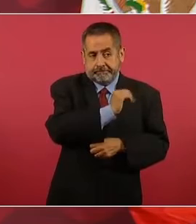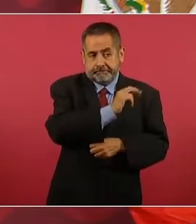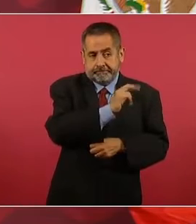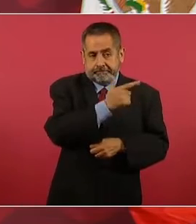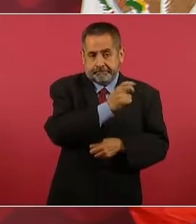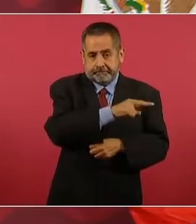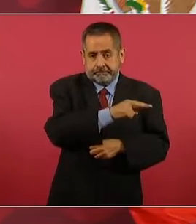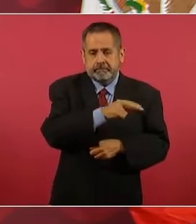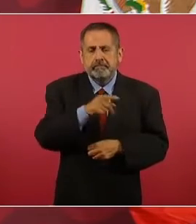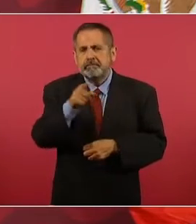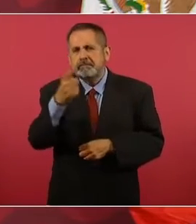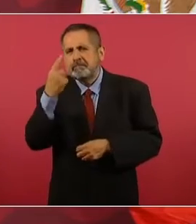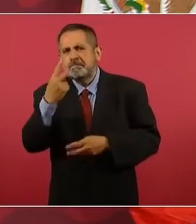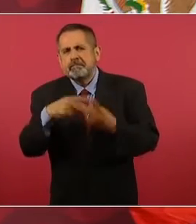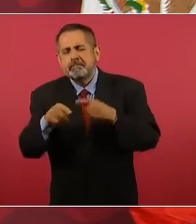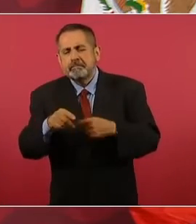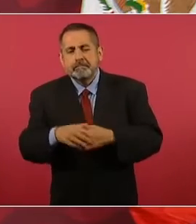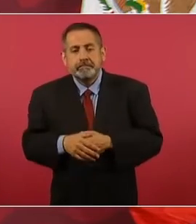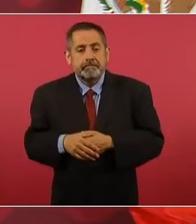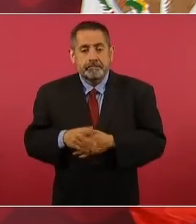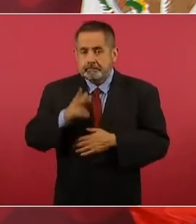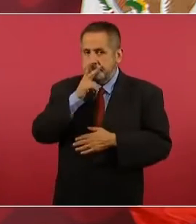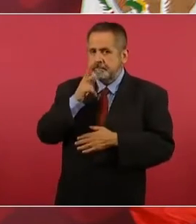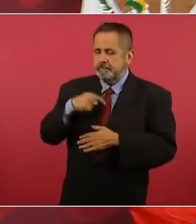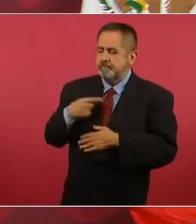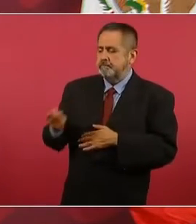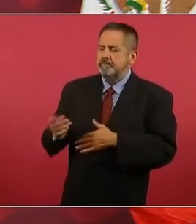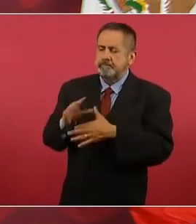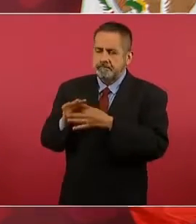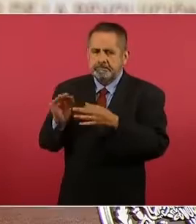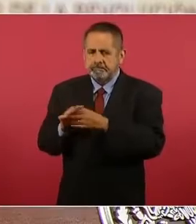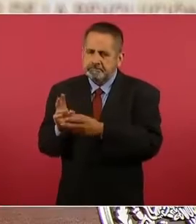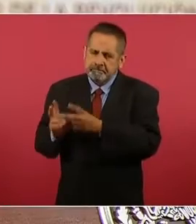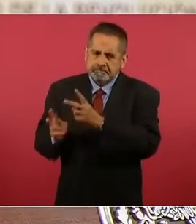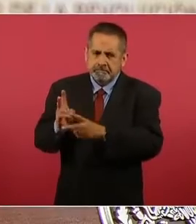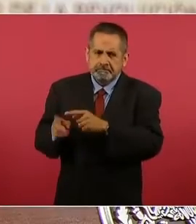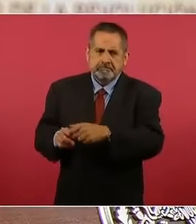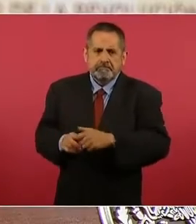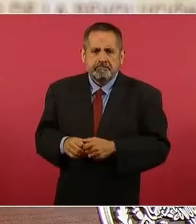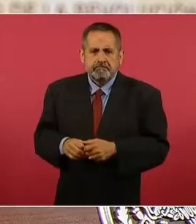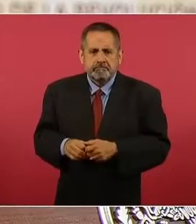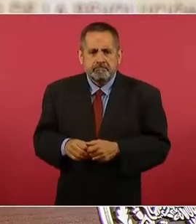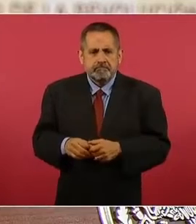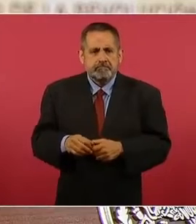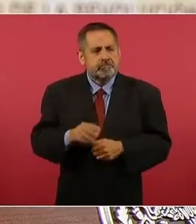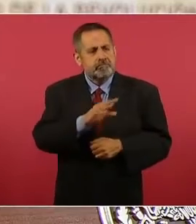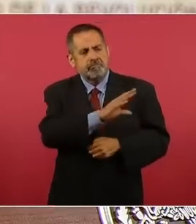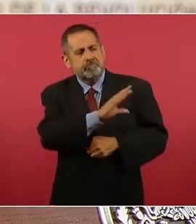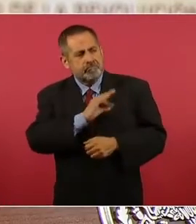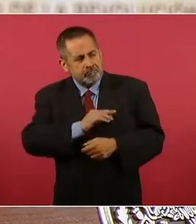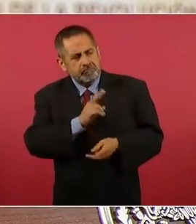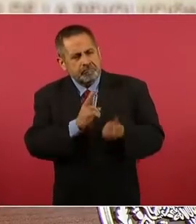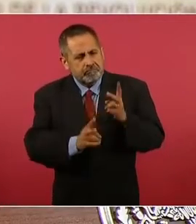Ya le contó su papá, pues vino a decirme de